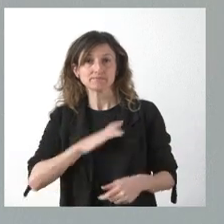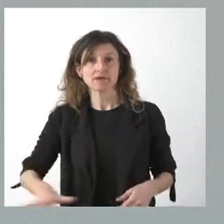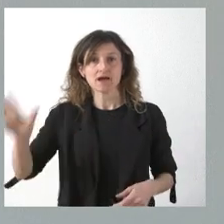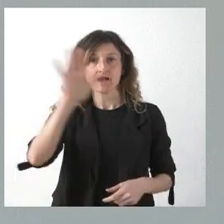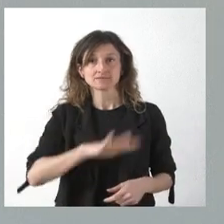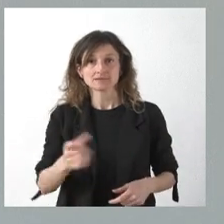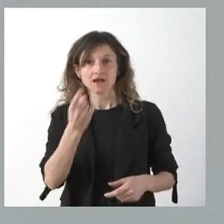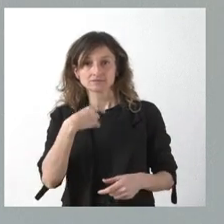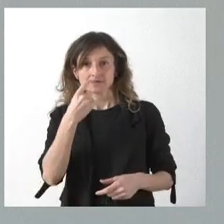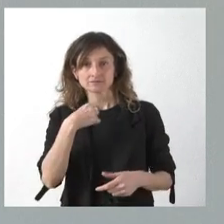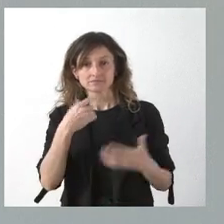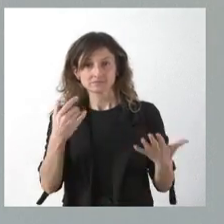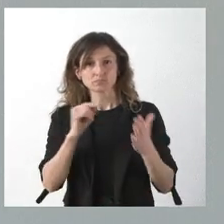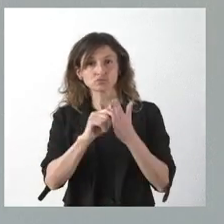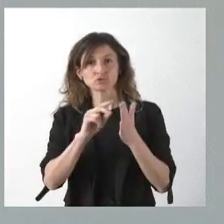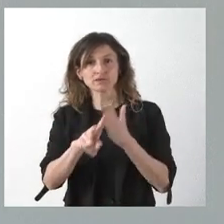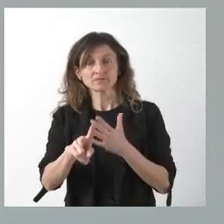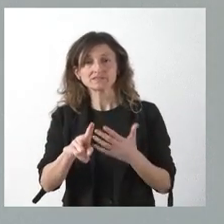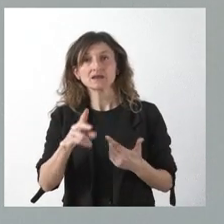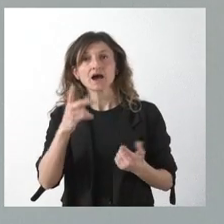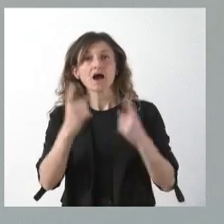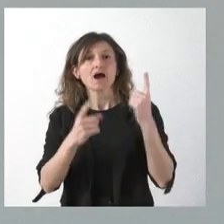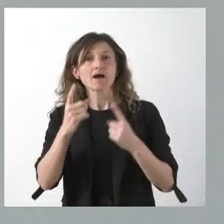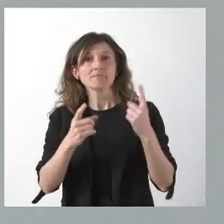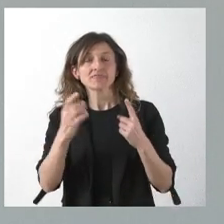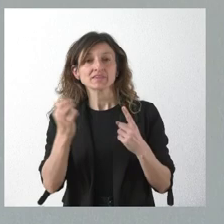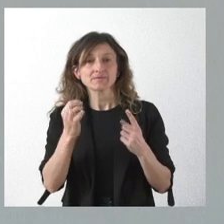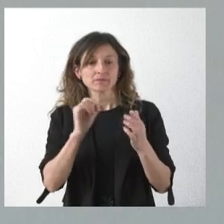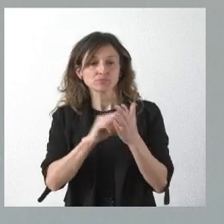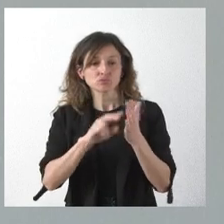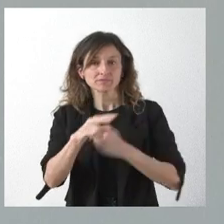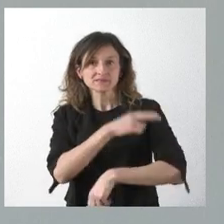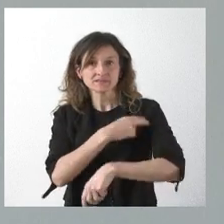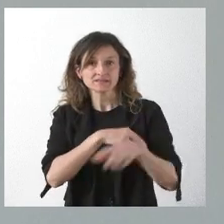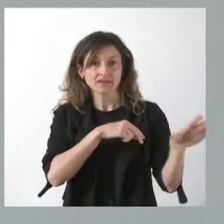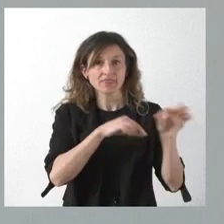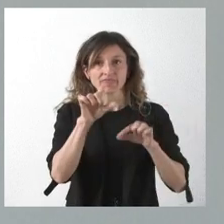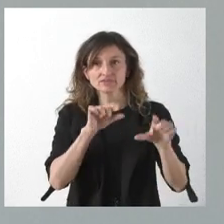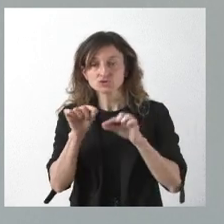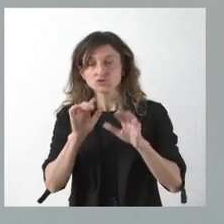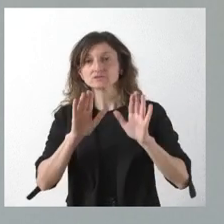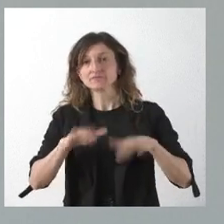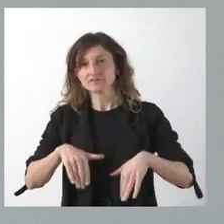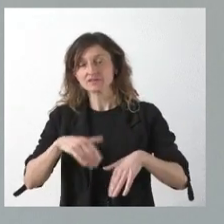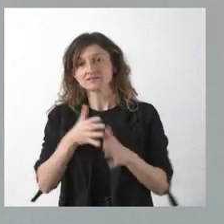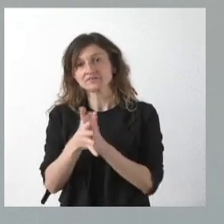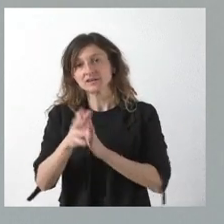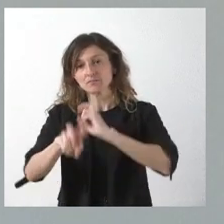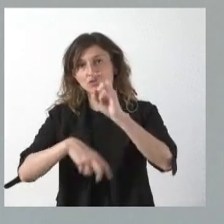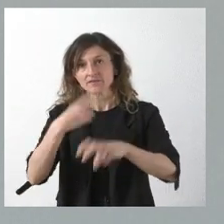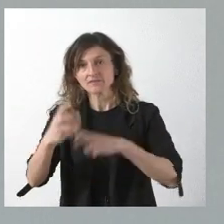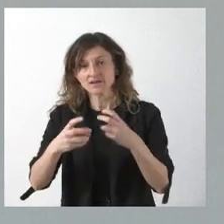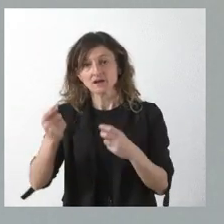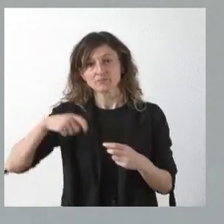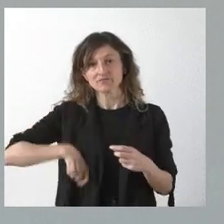Y, desde ese punto de vista, es verdad que a veces nos toca tomar, desde el punto de vista sanitario, algunas decisiones que supone modificar la distribución de los